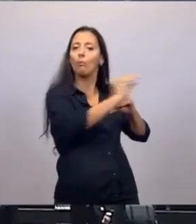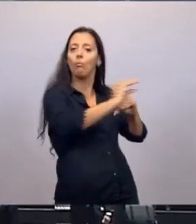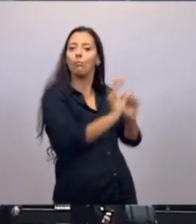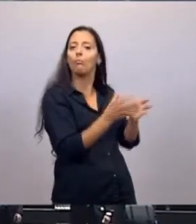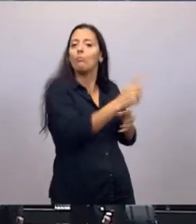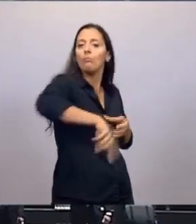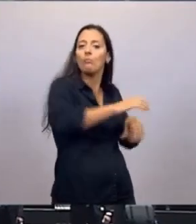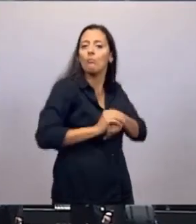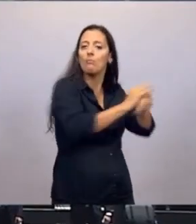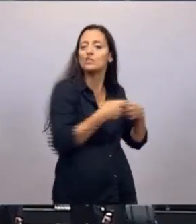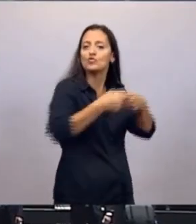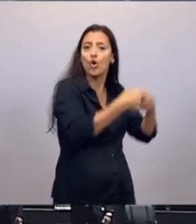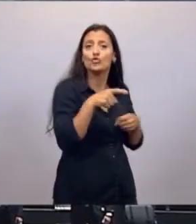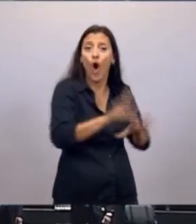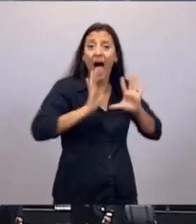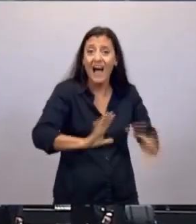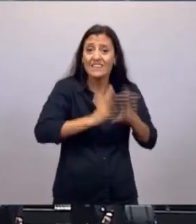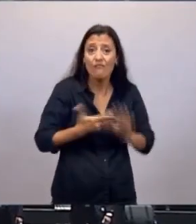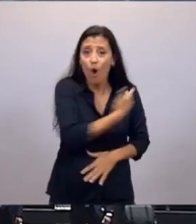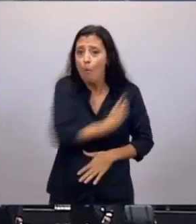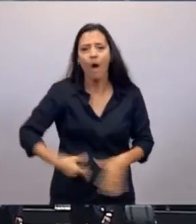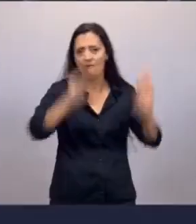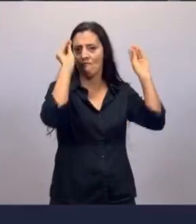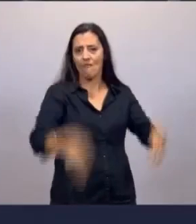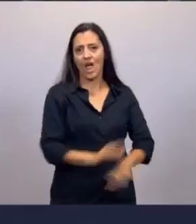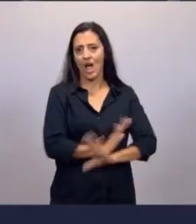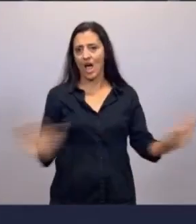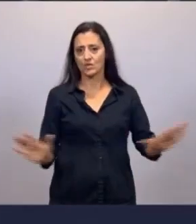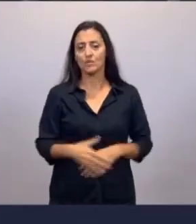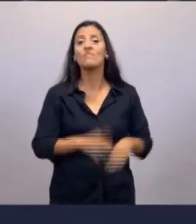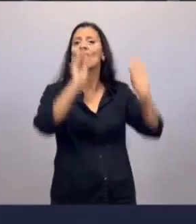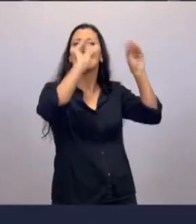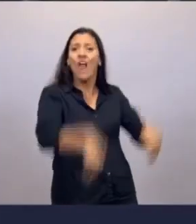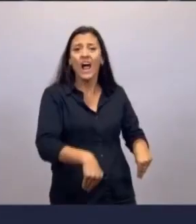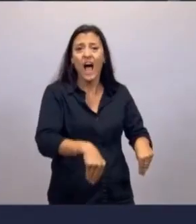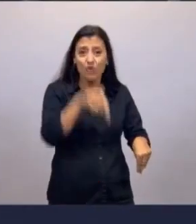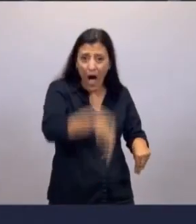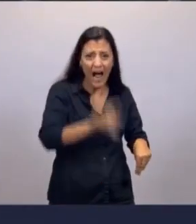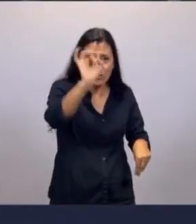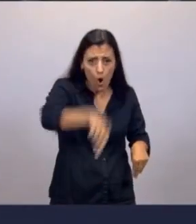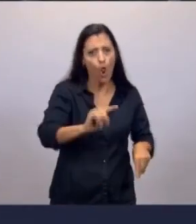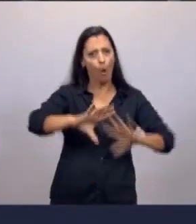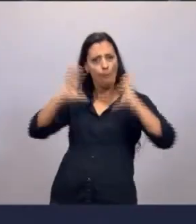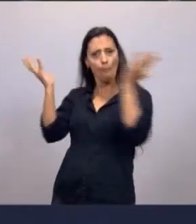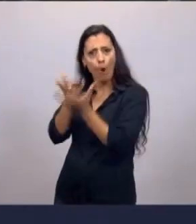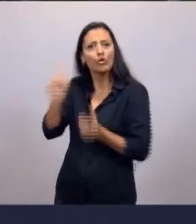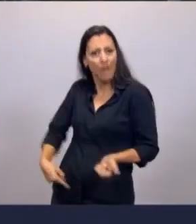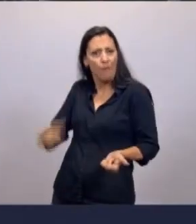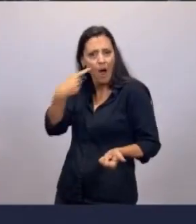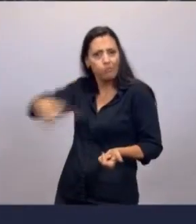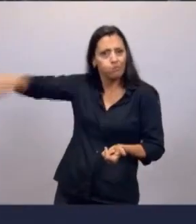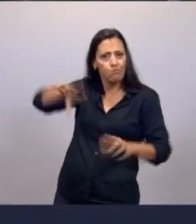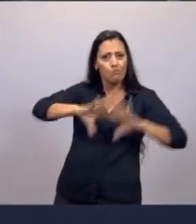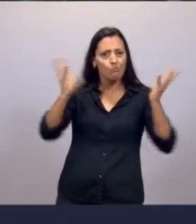Señores, ese modelo ha fracasado. Ha fracasado en todo el mundo, pero en especial ha